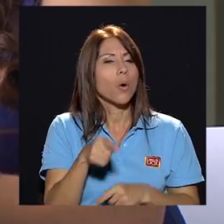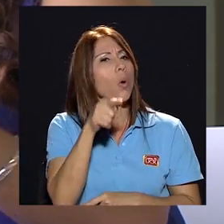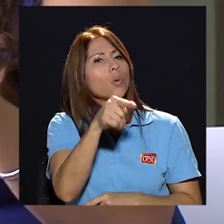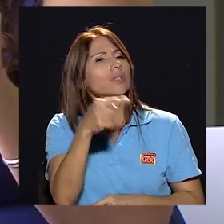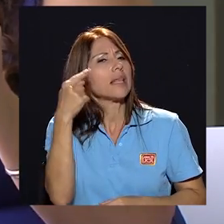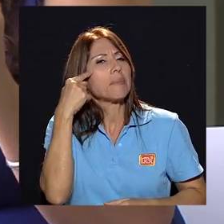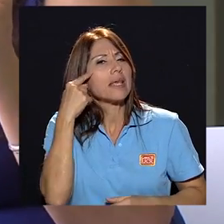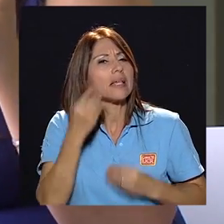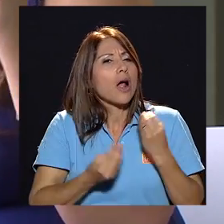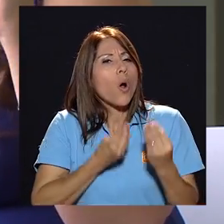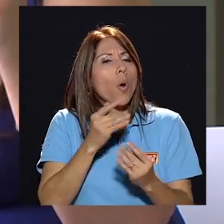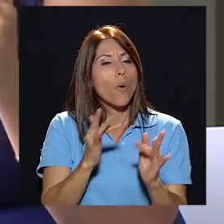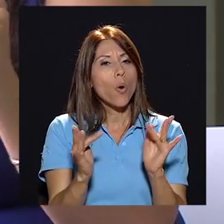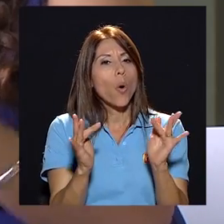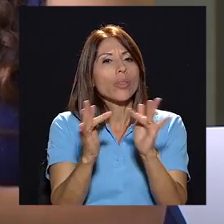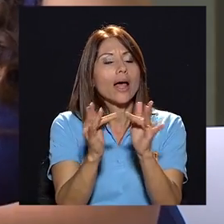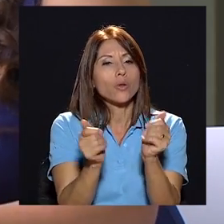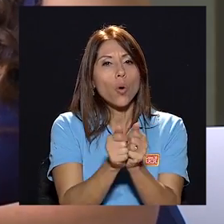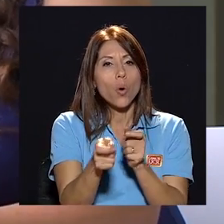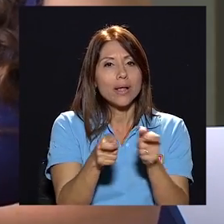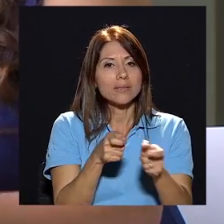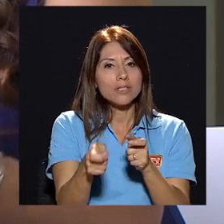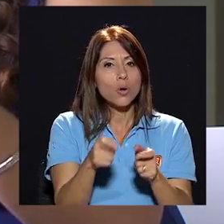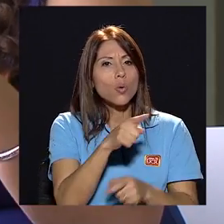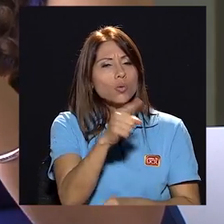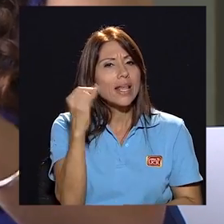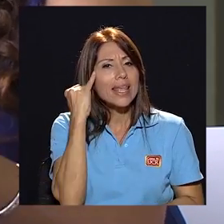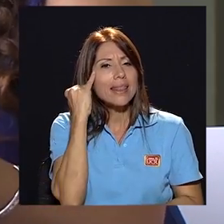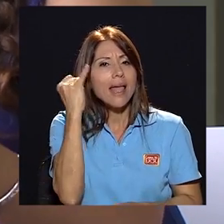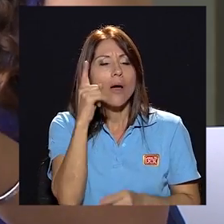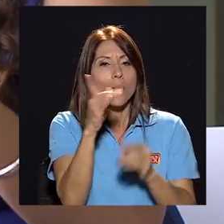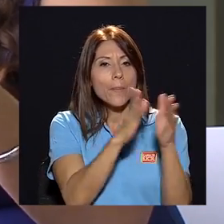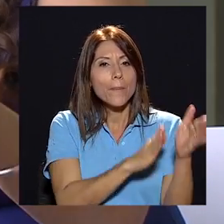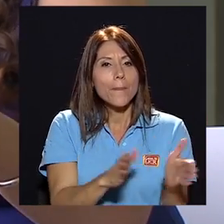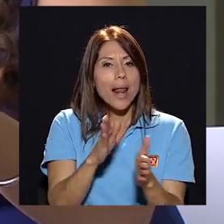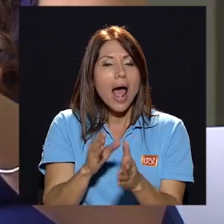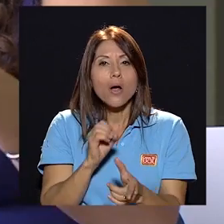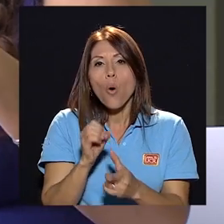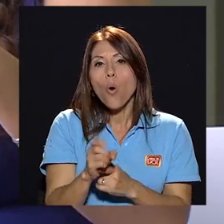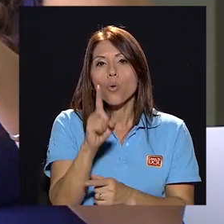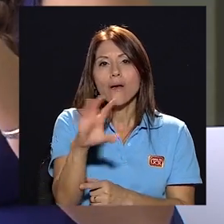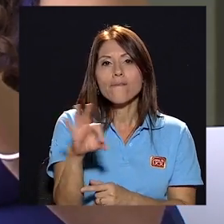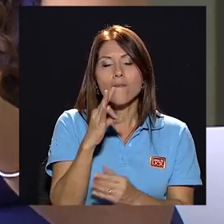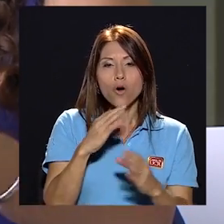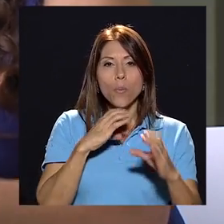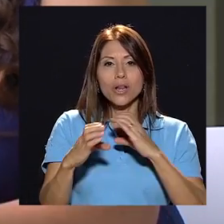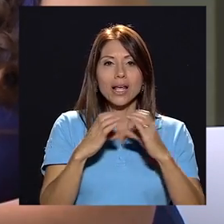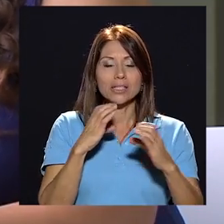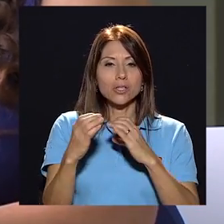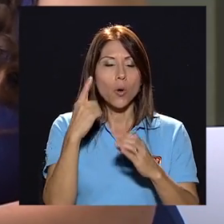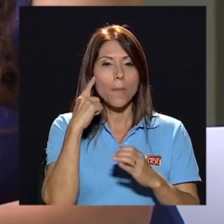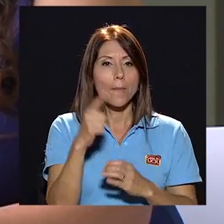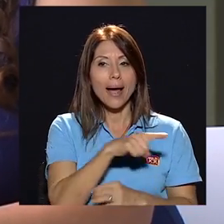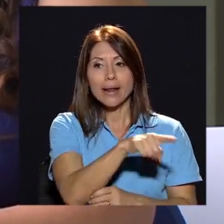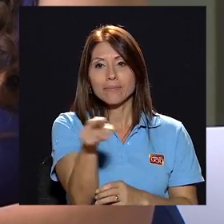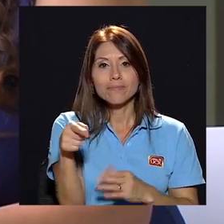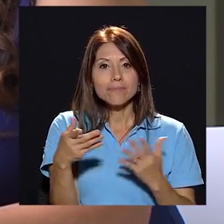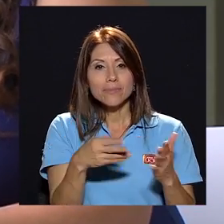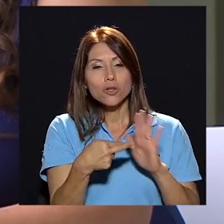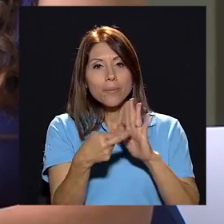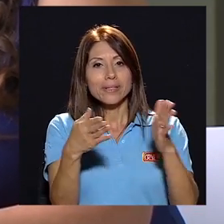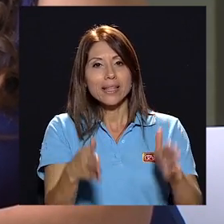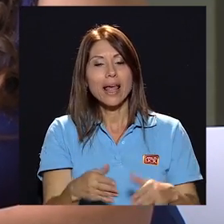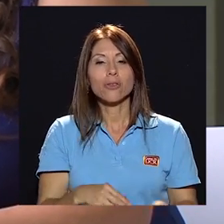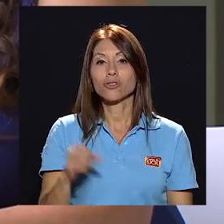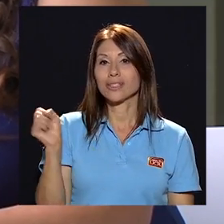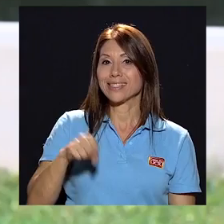¿cómo piensa usted mantenerse en contacto con el sector? ¿tiene alguna idea de un plan o un canal de comunicación para sus representados?